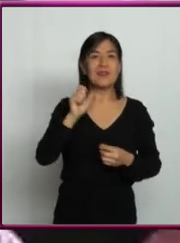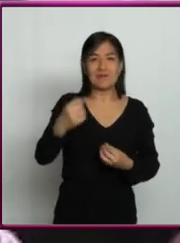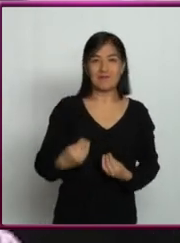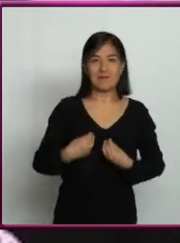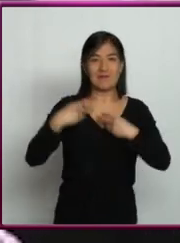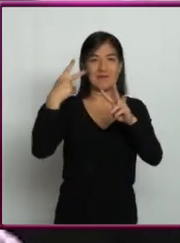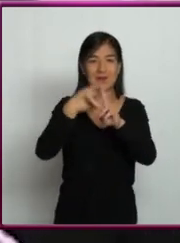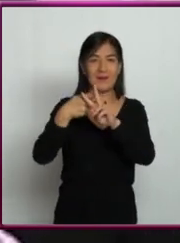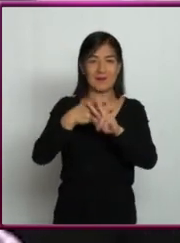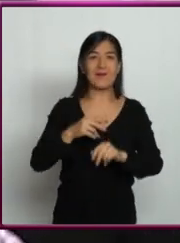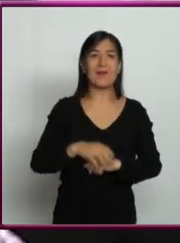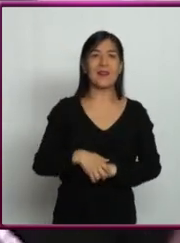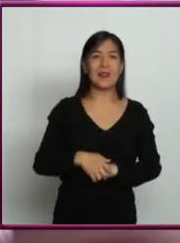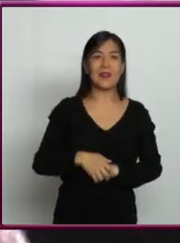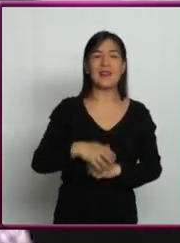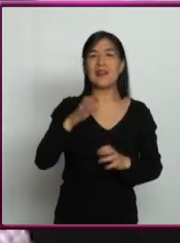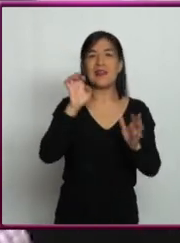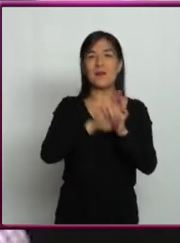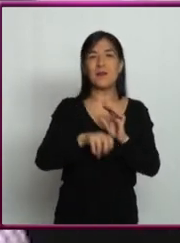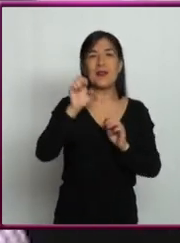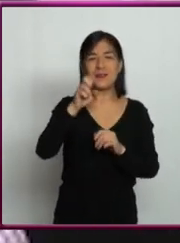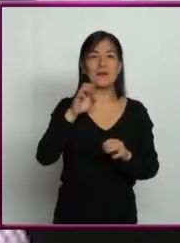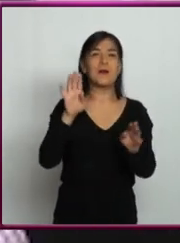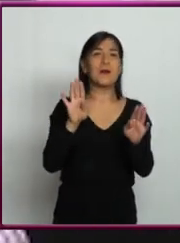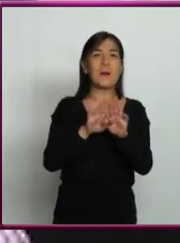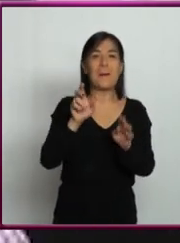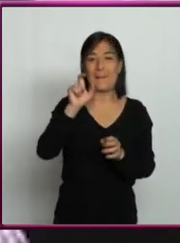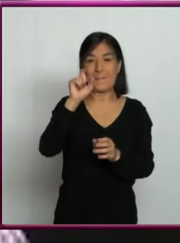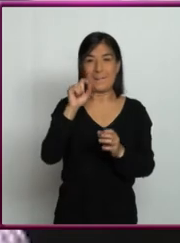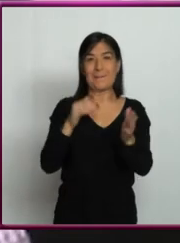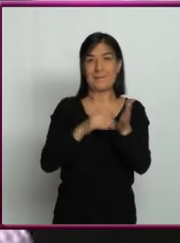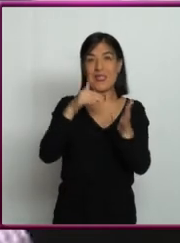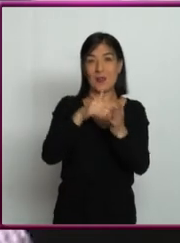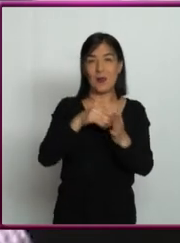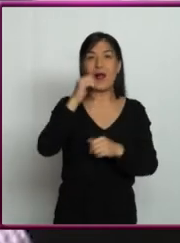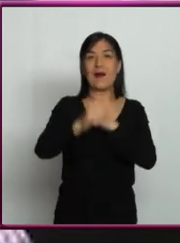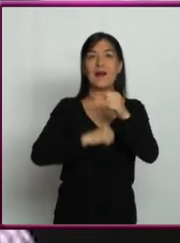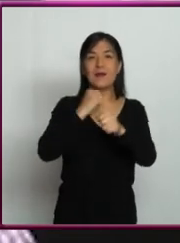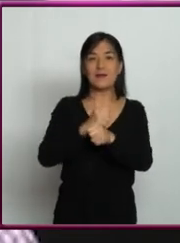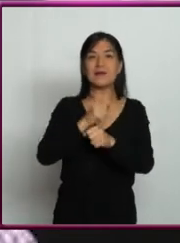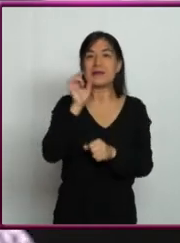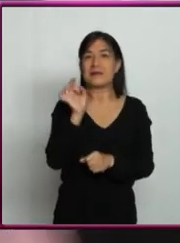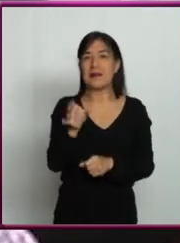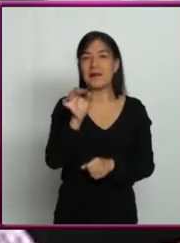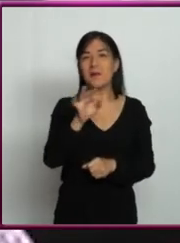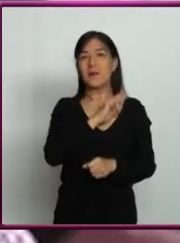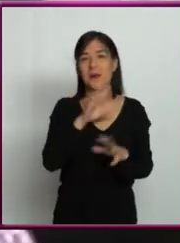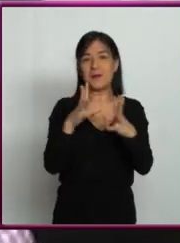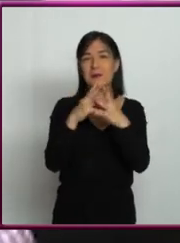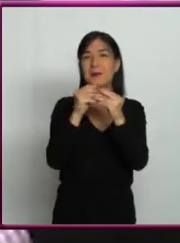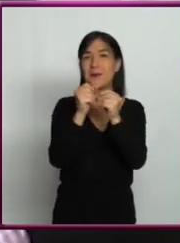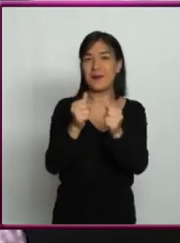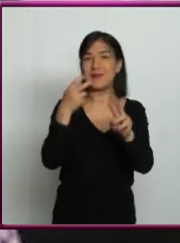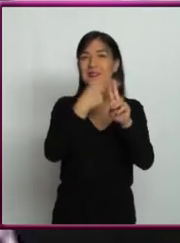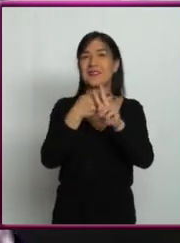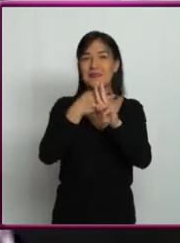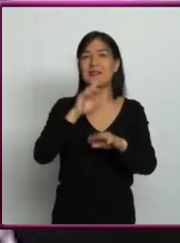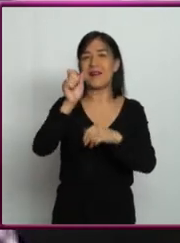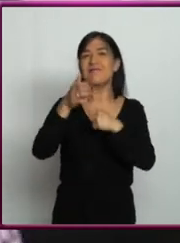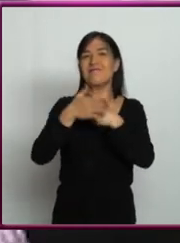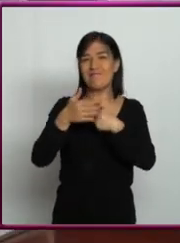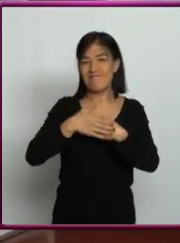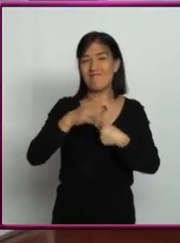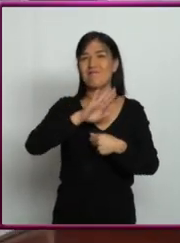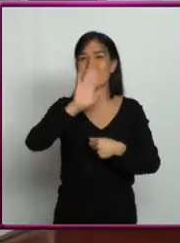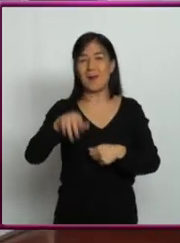Betelgeuse tiene quizás 20 millones de años que nació. Va a morir pronto. Se puede decir, bueno, es una estrella vieja porque se va a